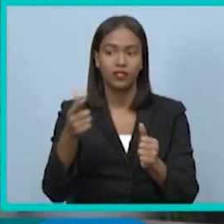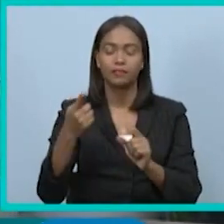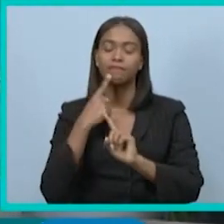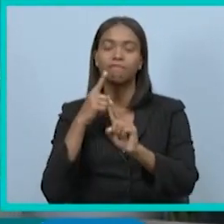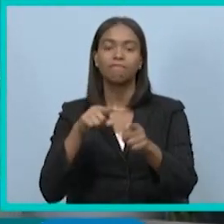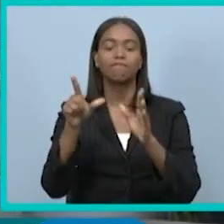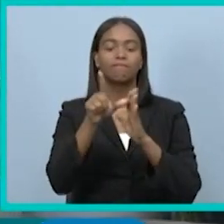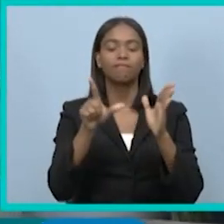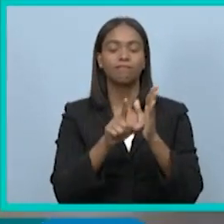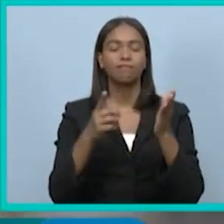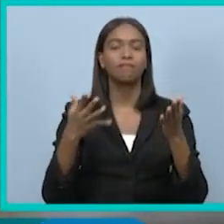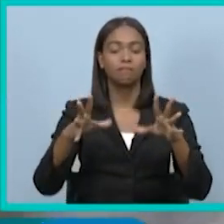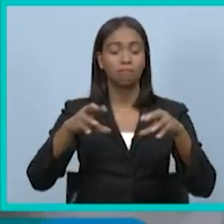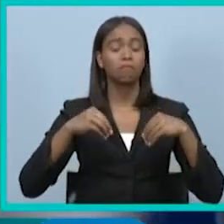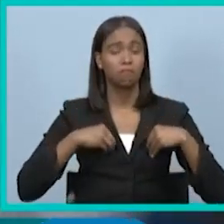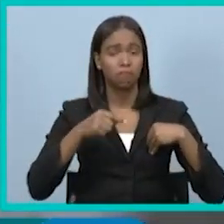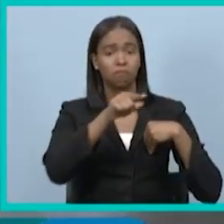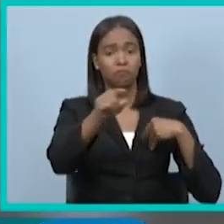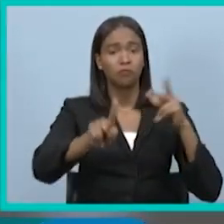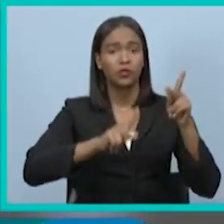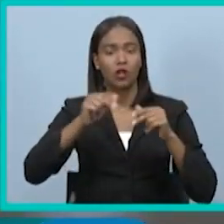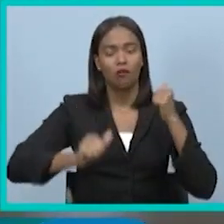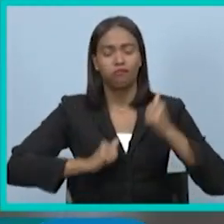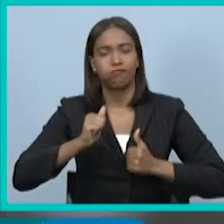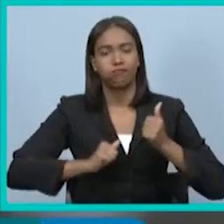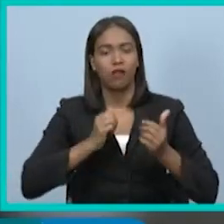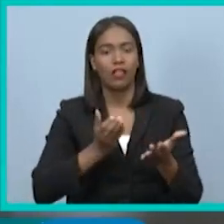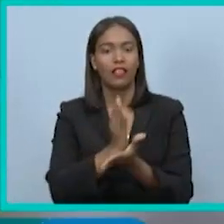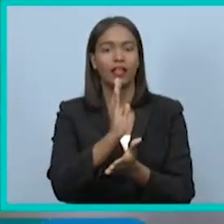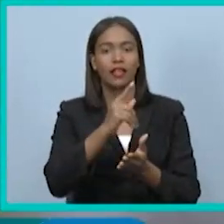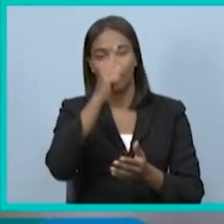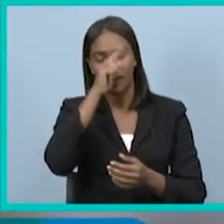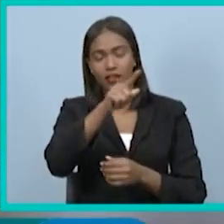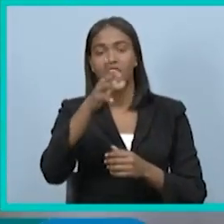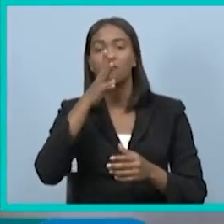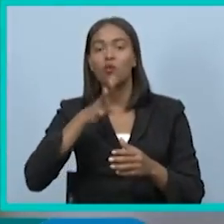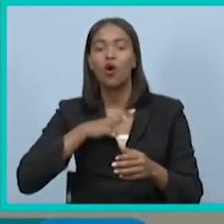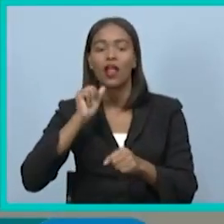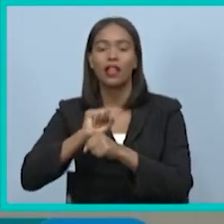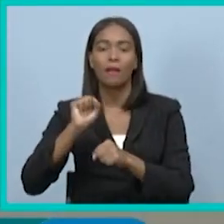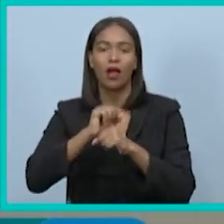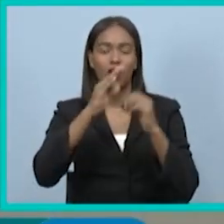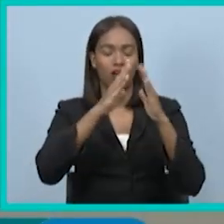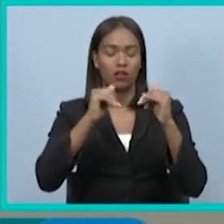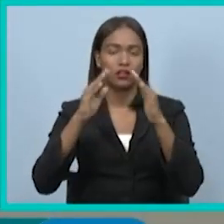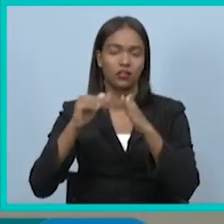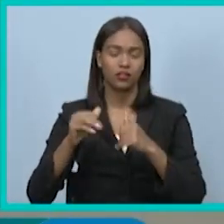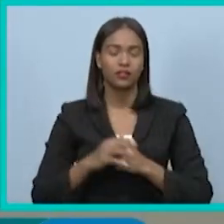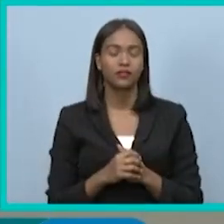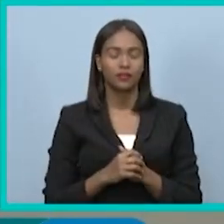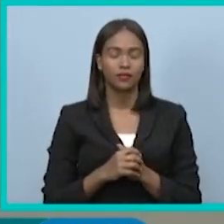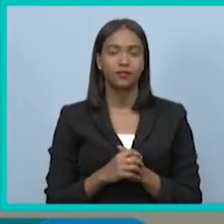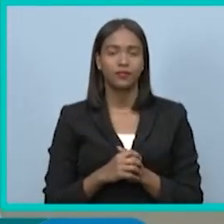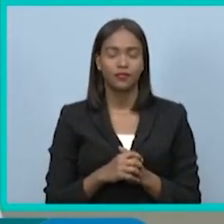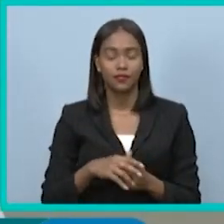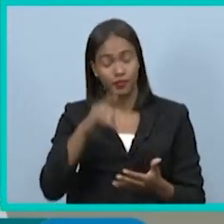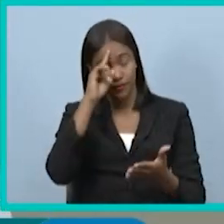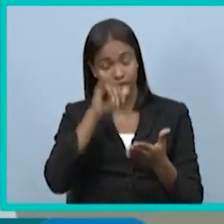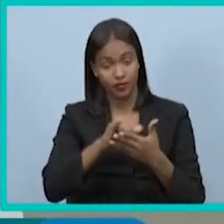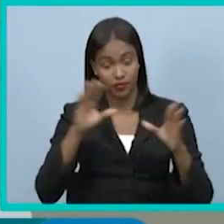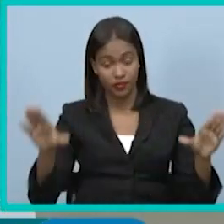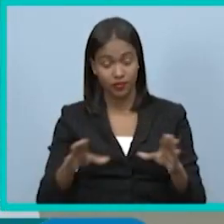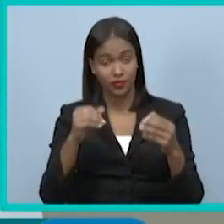acogida con júbilo por sindicalistas que luchan por los derechos de la clase trabajadora. Con esta acción de hoy, República